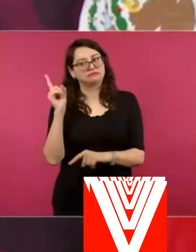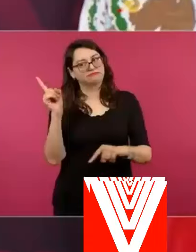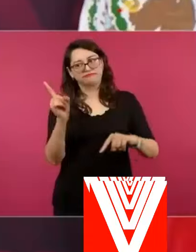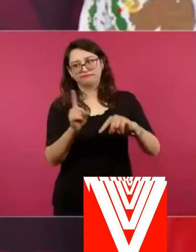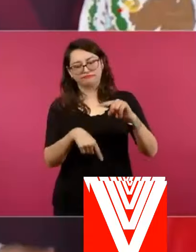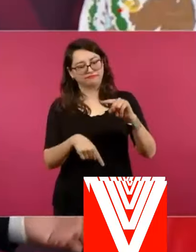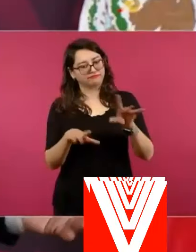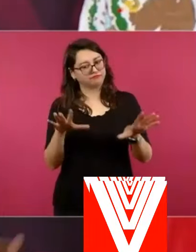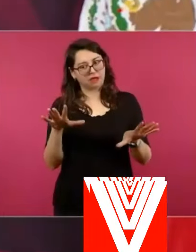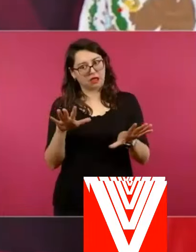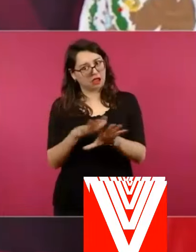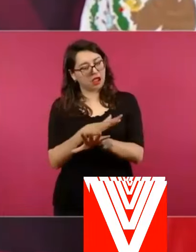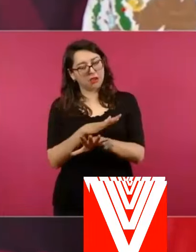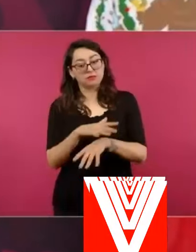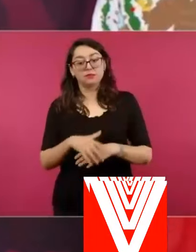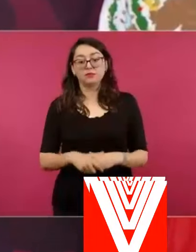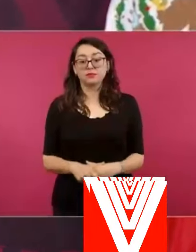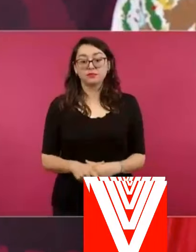que